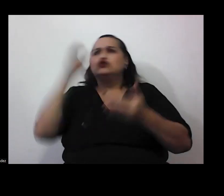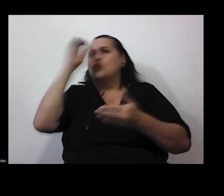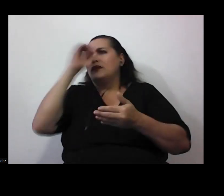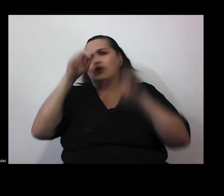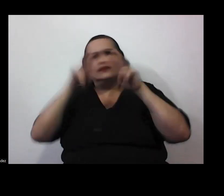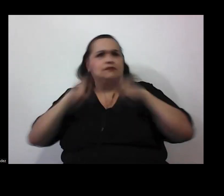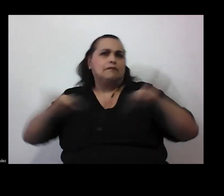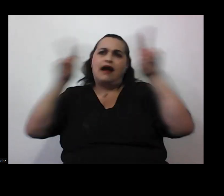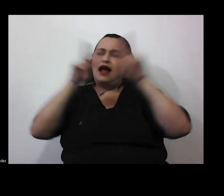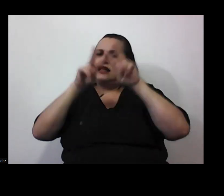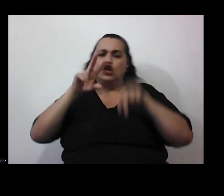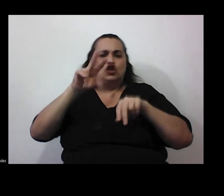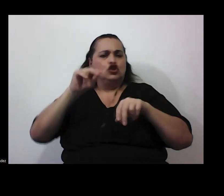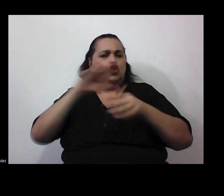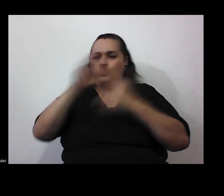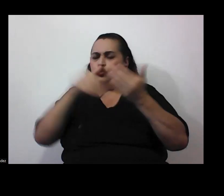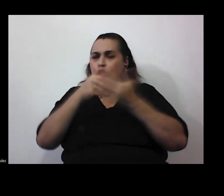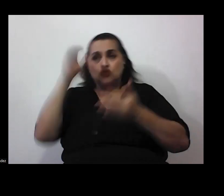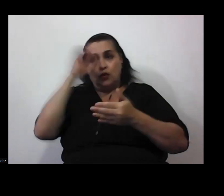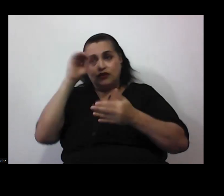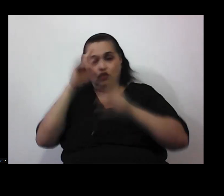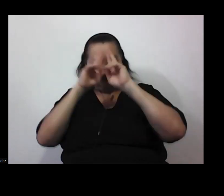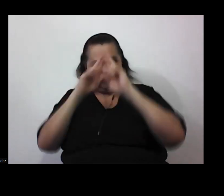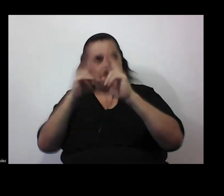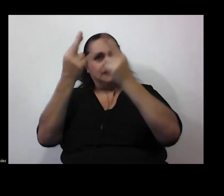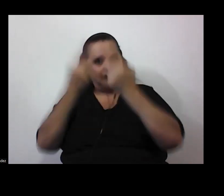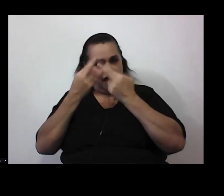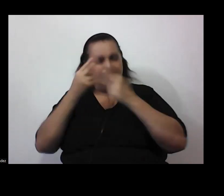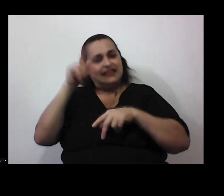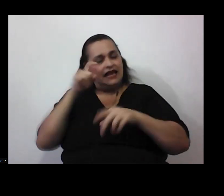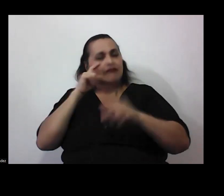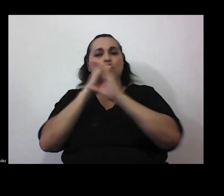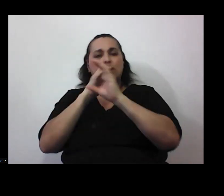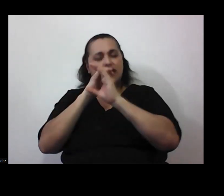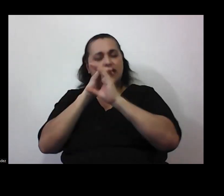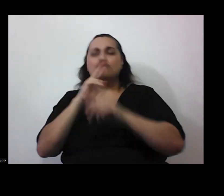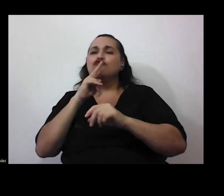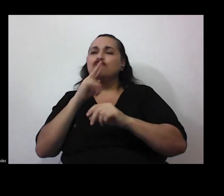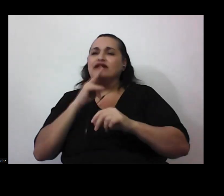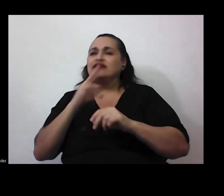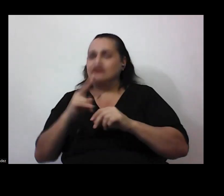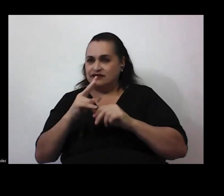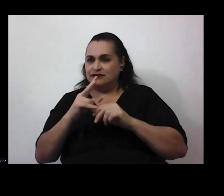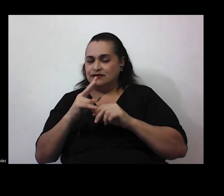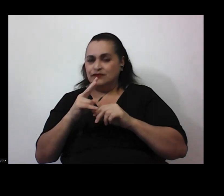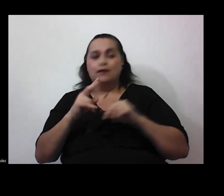no todas las opiniones son respetables hay que tener cuidado del relativismo cómo